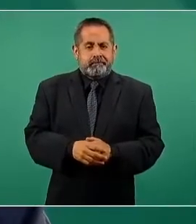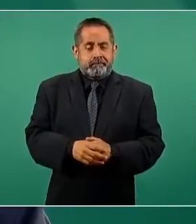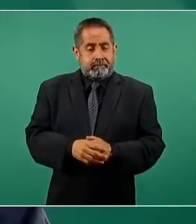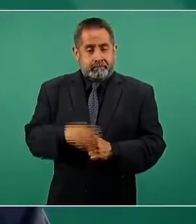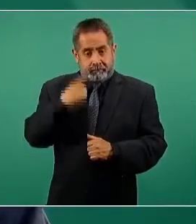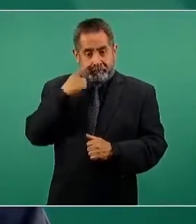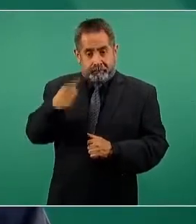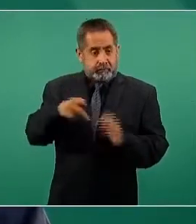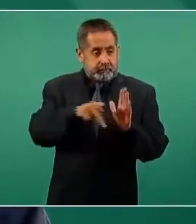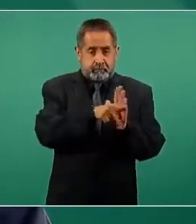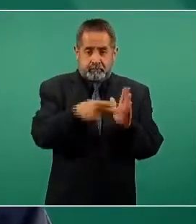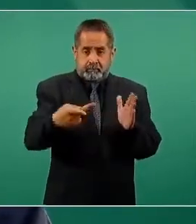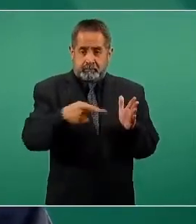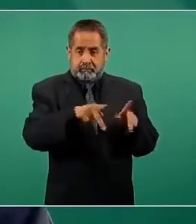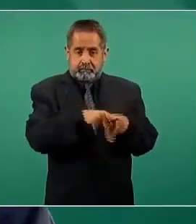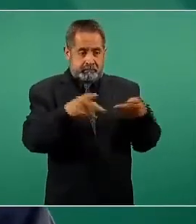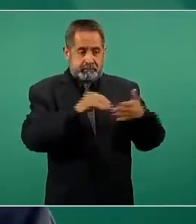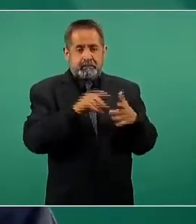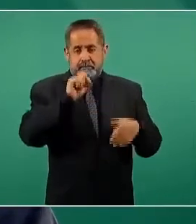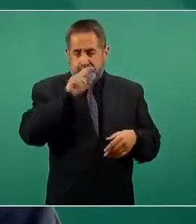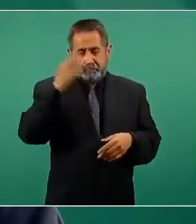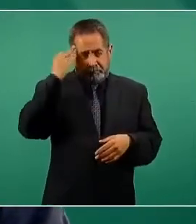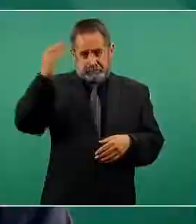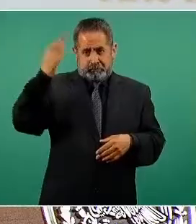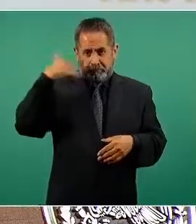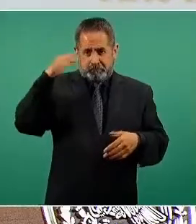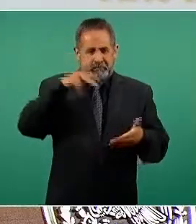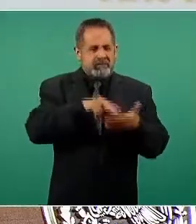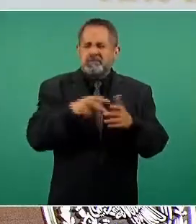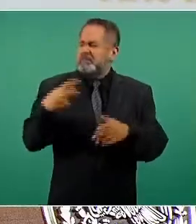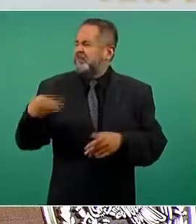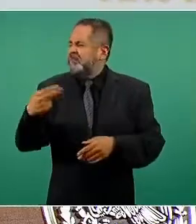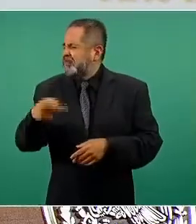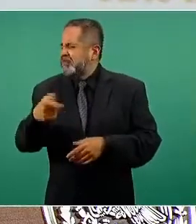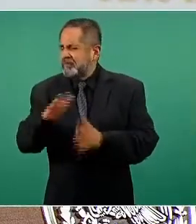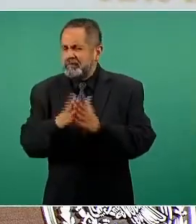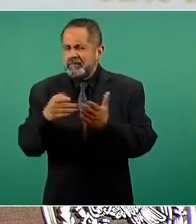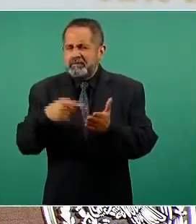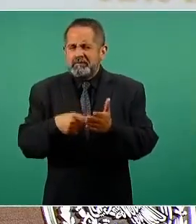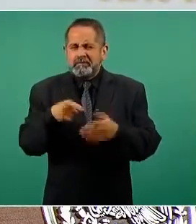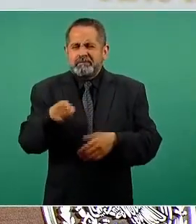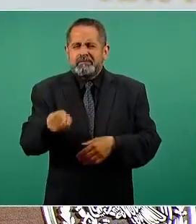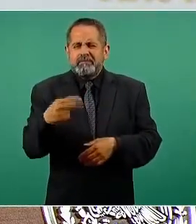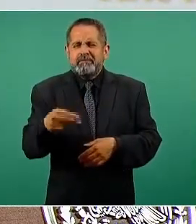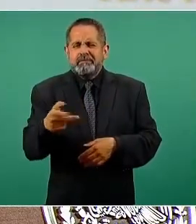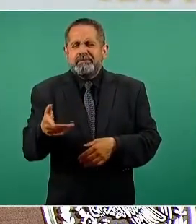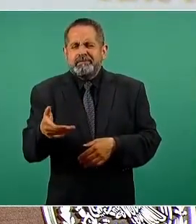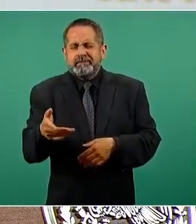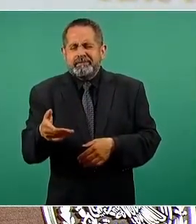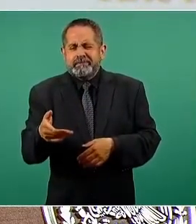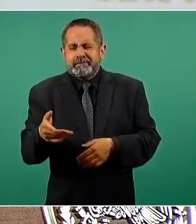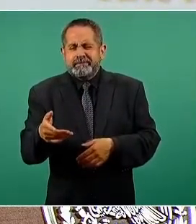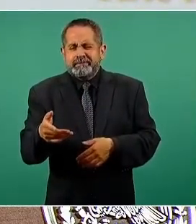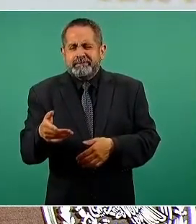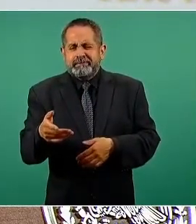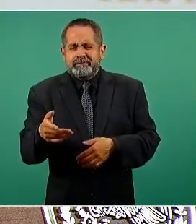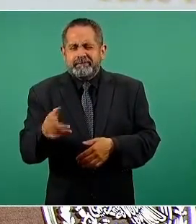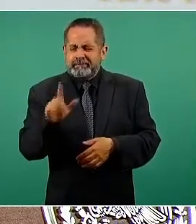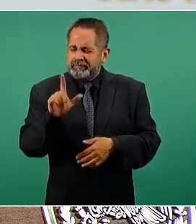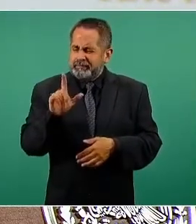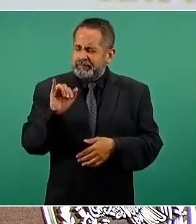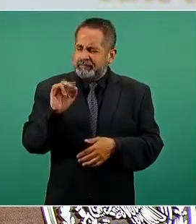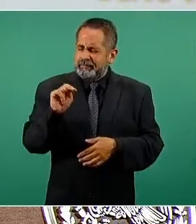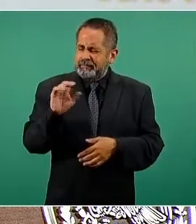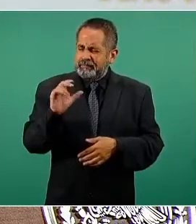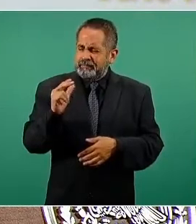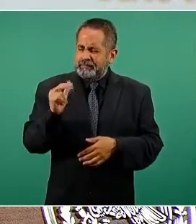vean la prensa de entonces, ¿cómo se llama el libro del FIS? El hinchamiento